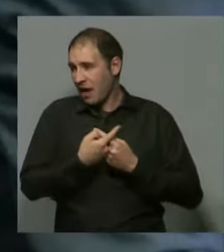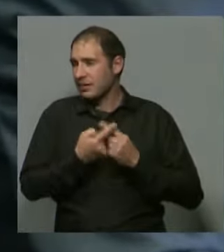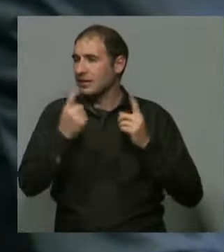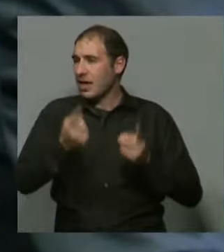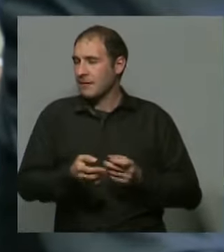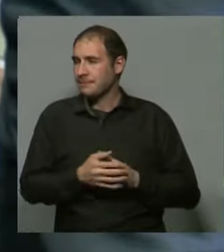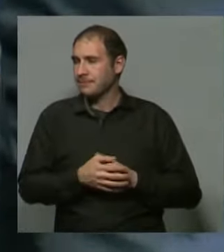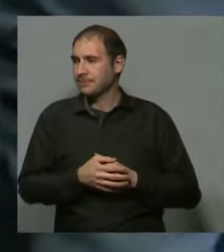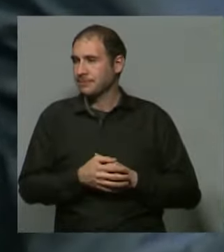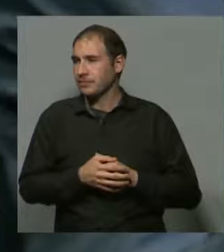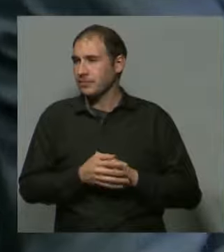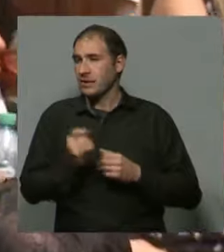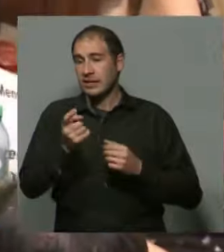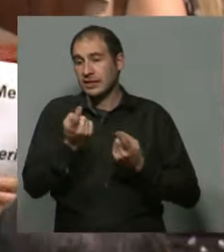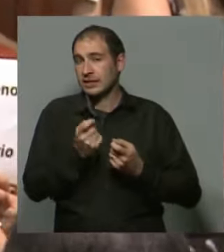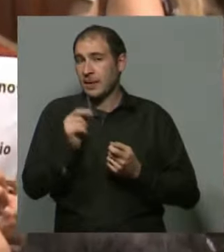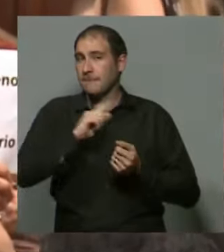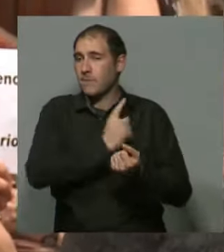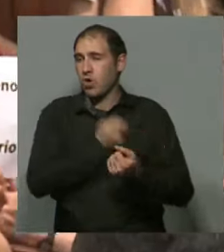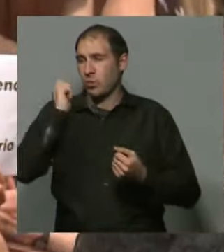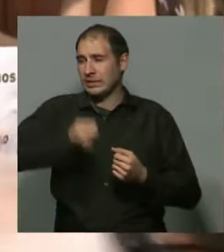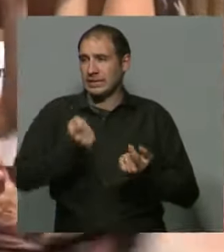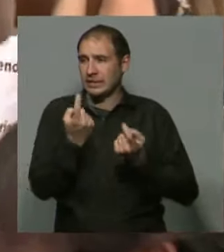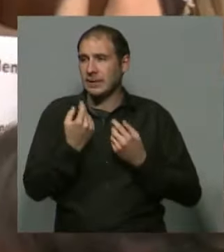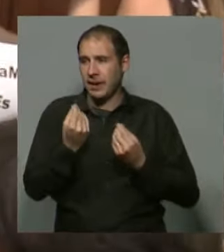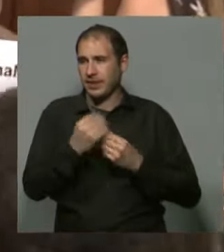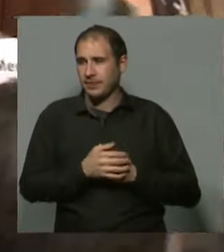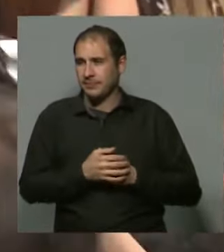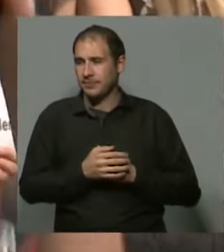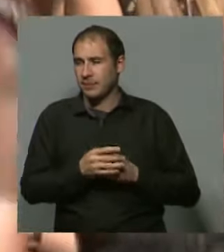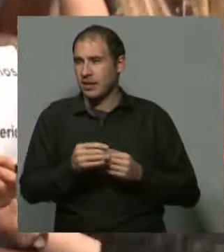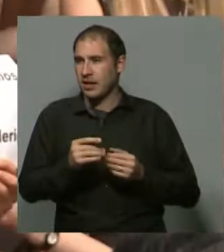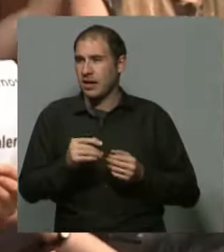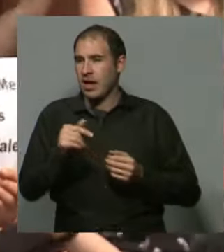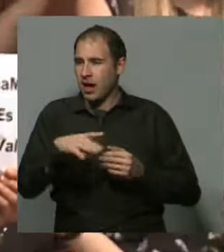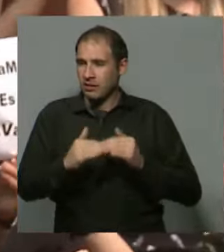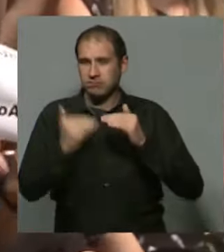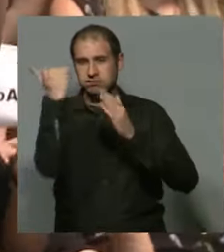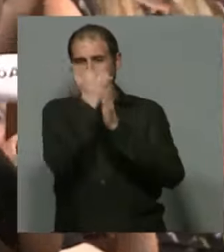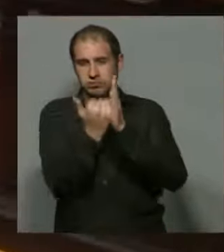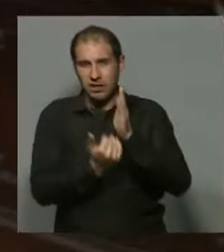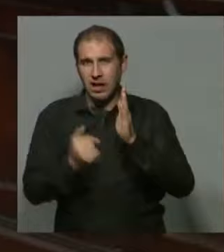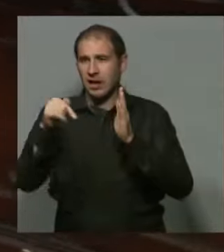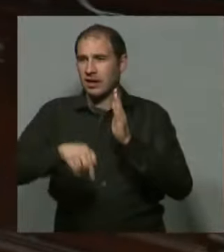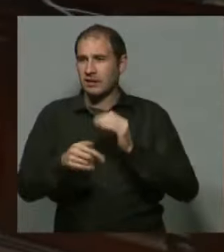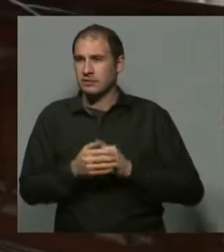también un poco lo que necesita el Poder Judicial para jerarquizarlo de esta manera,